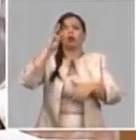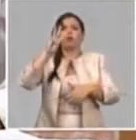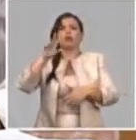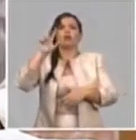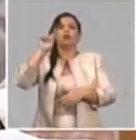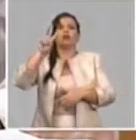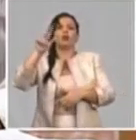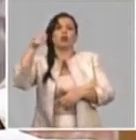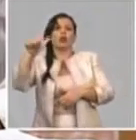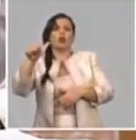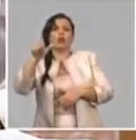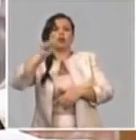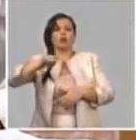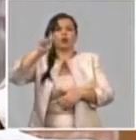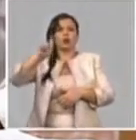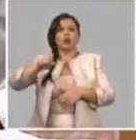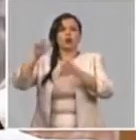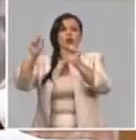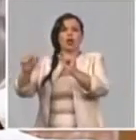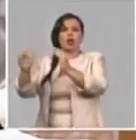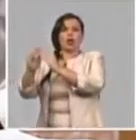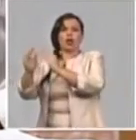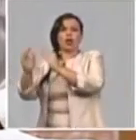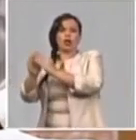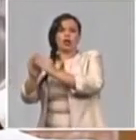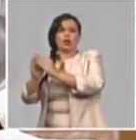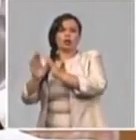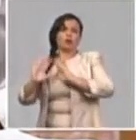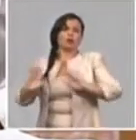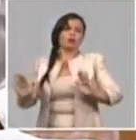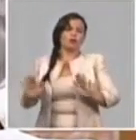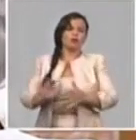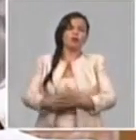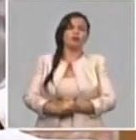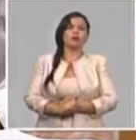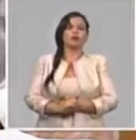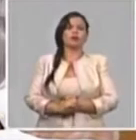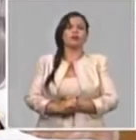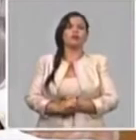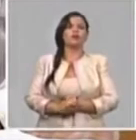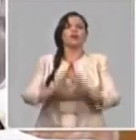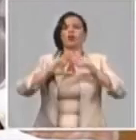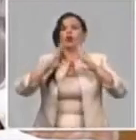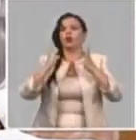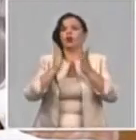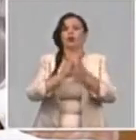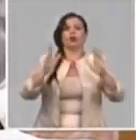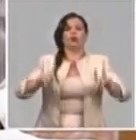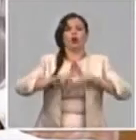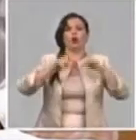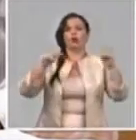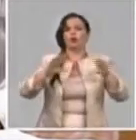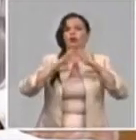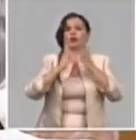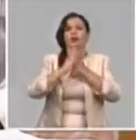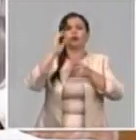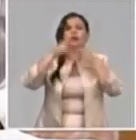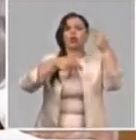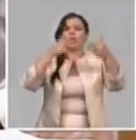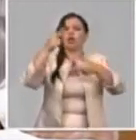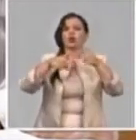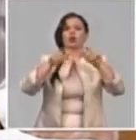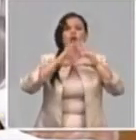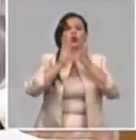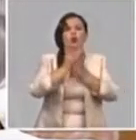interruptos y se han reubicado estos interruptos en 883. Es decir, que el organismo ha venido dando seguimiento y cumplimiento a las indicaciones con respecto al tratamiento